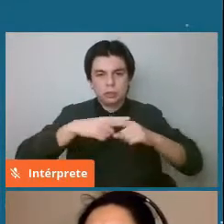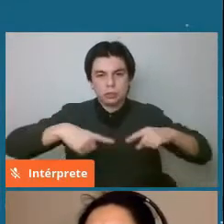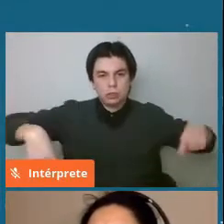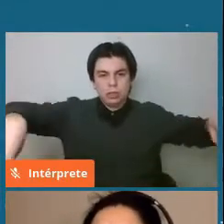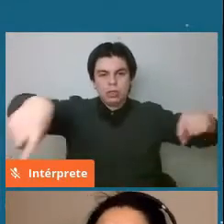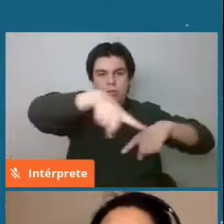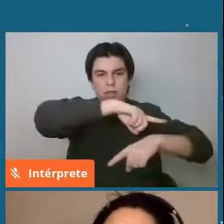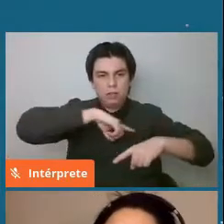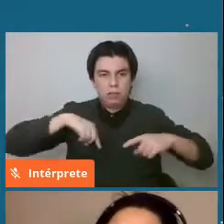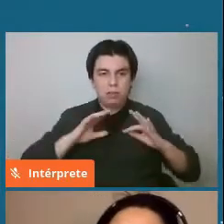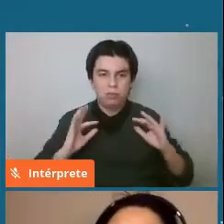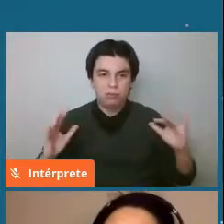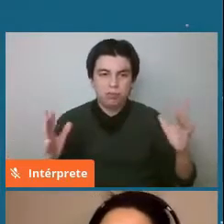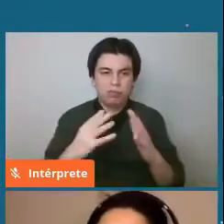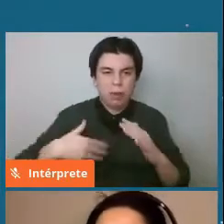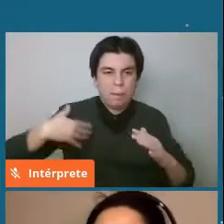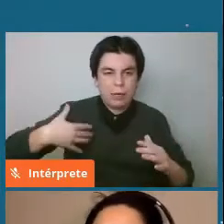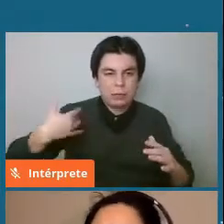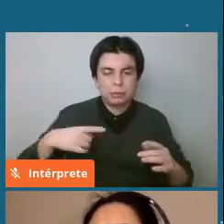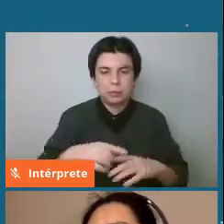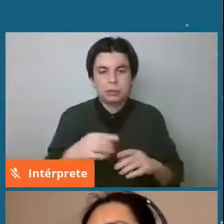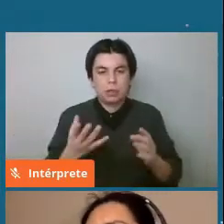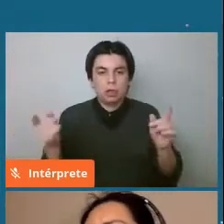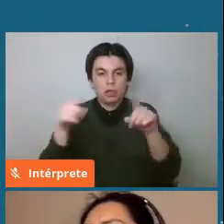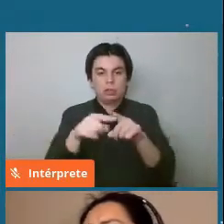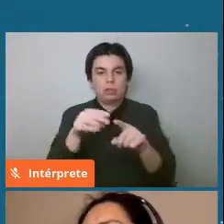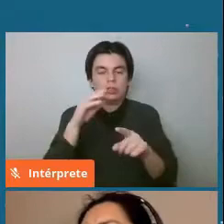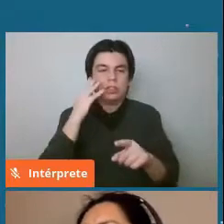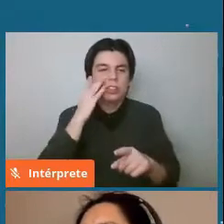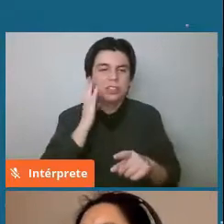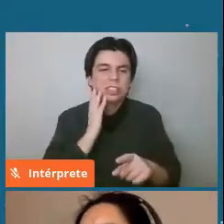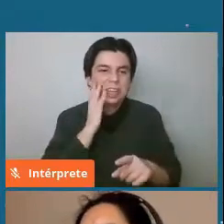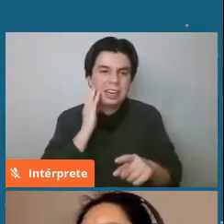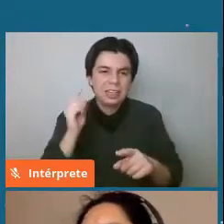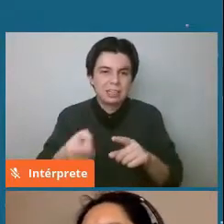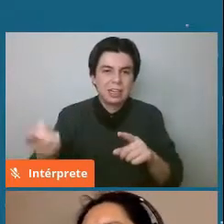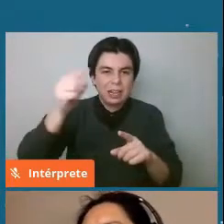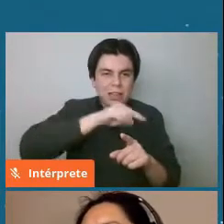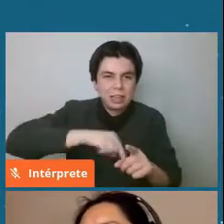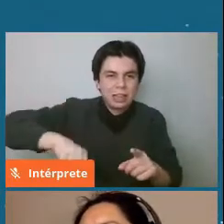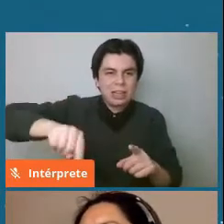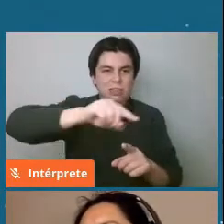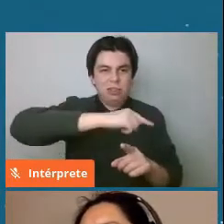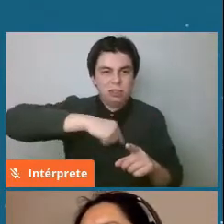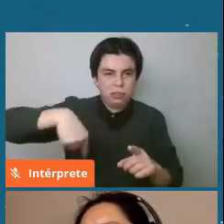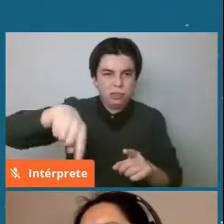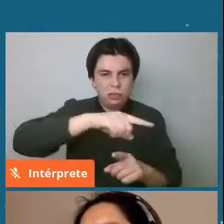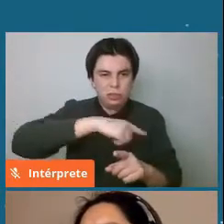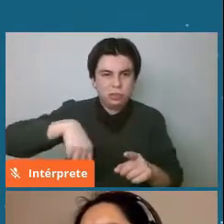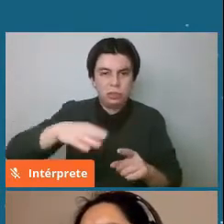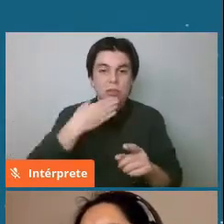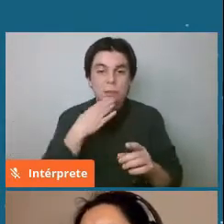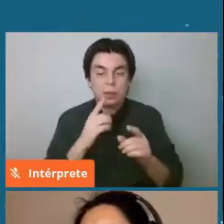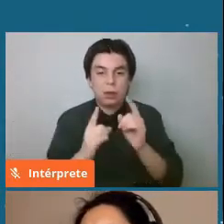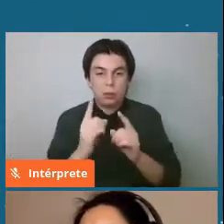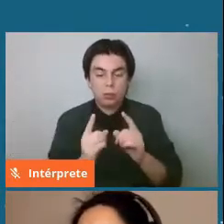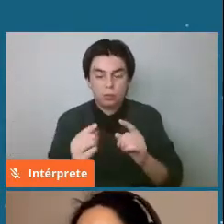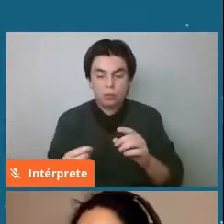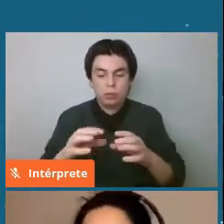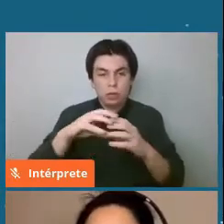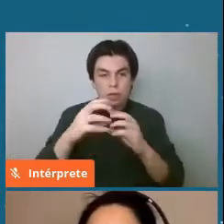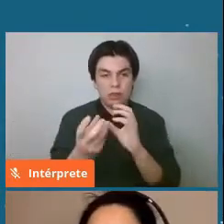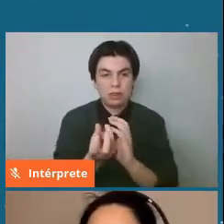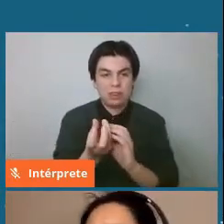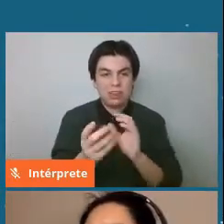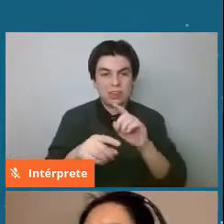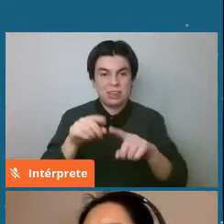y los más celestitos, que están dentro de las órbitas interiores, incluidos los que cruzan entonces la órbita de la Tierra.